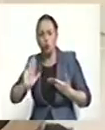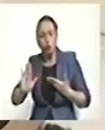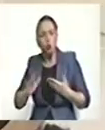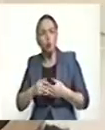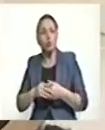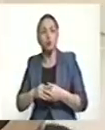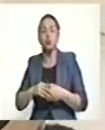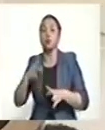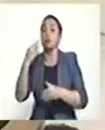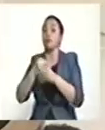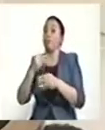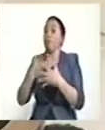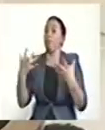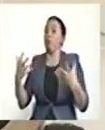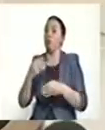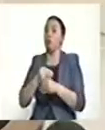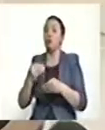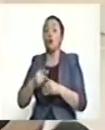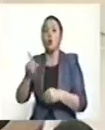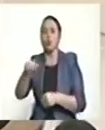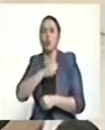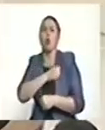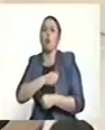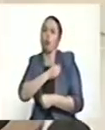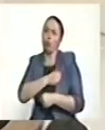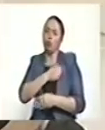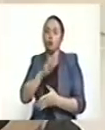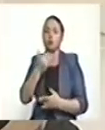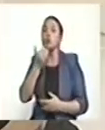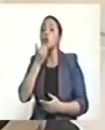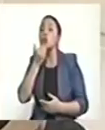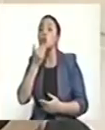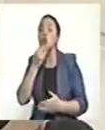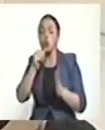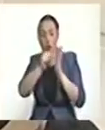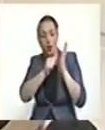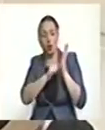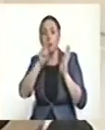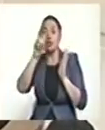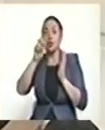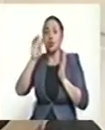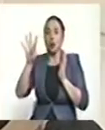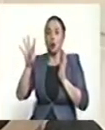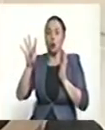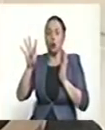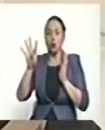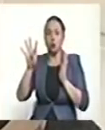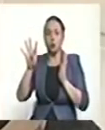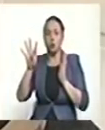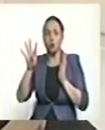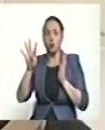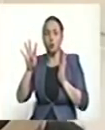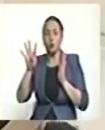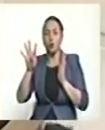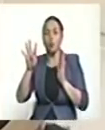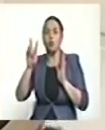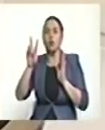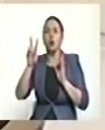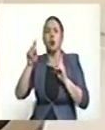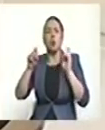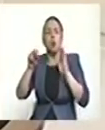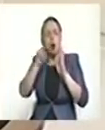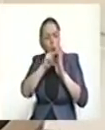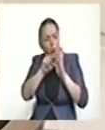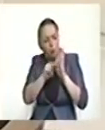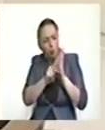Otras cosas, por ejemplo, artículo 74, habla sobre los requisitos